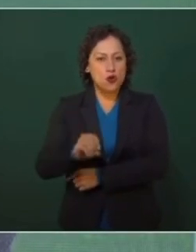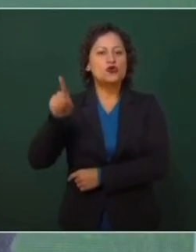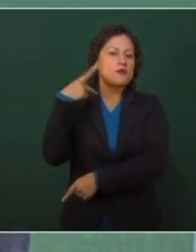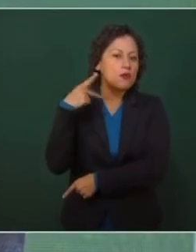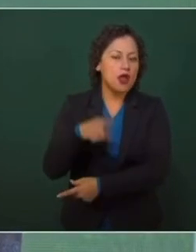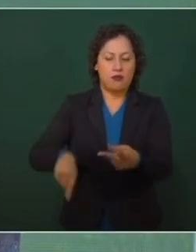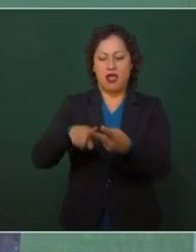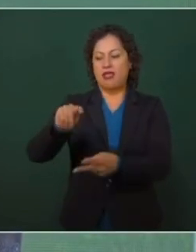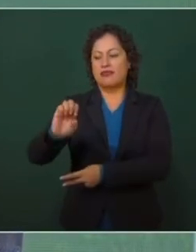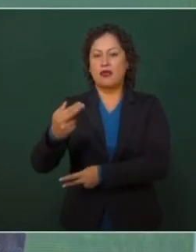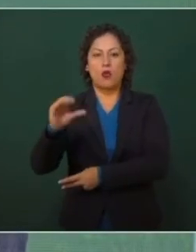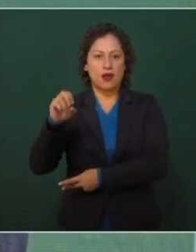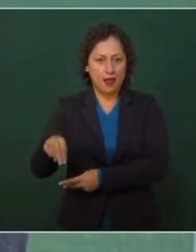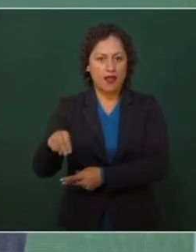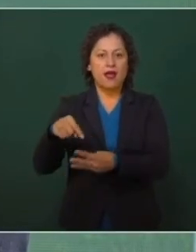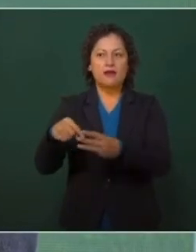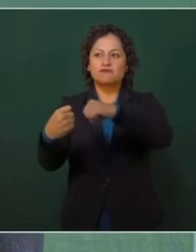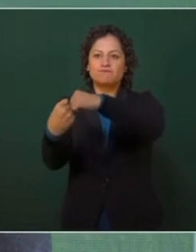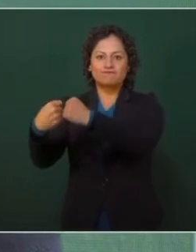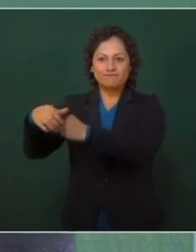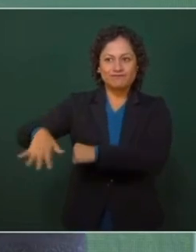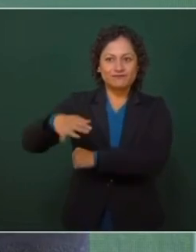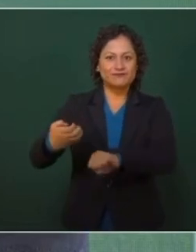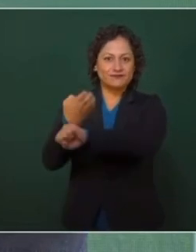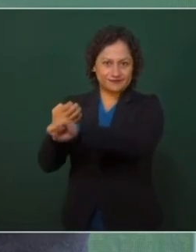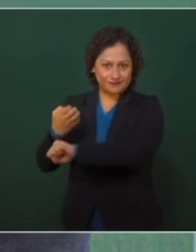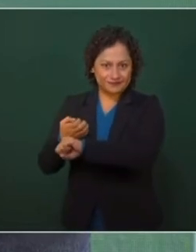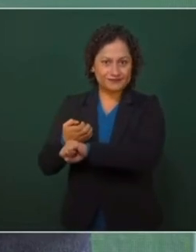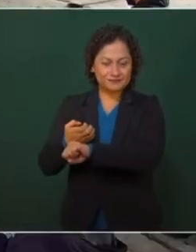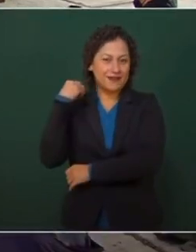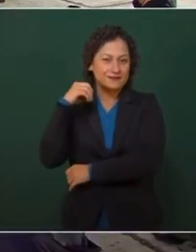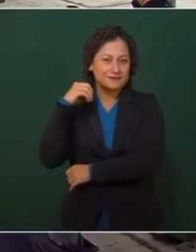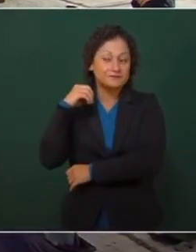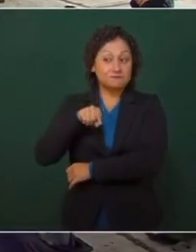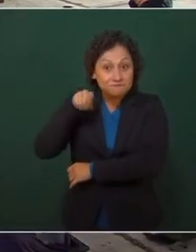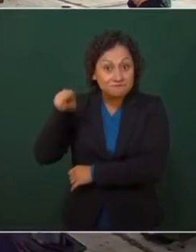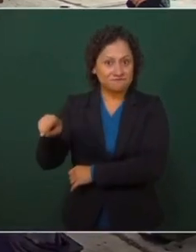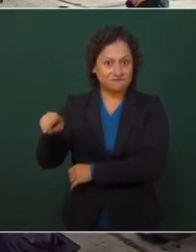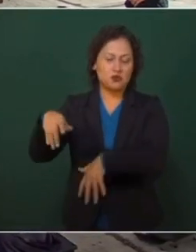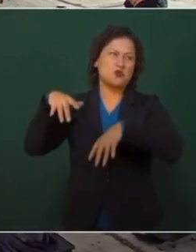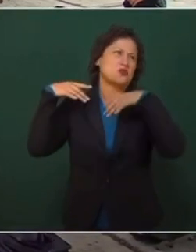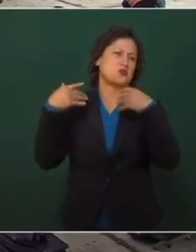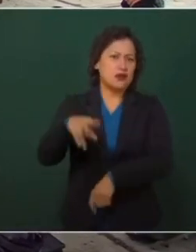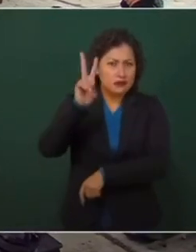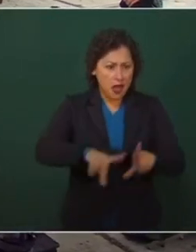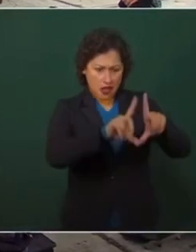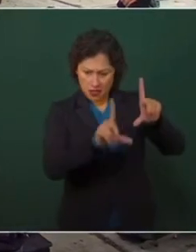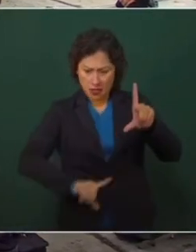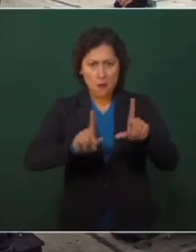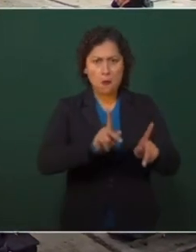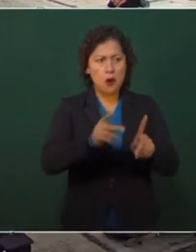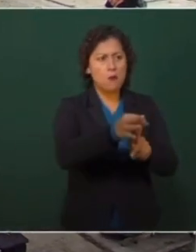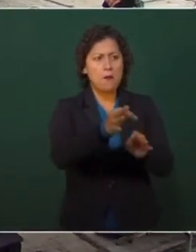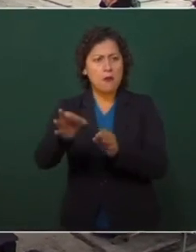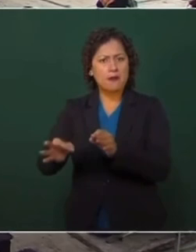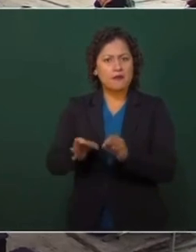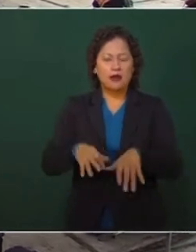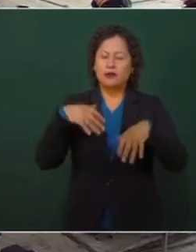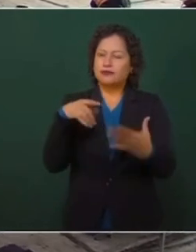Tehuacán, los límites, con Oaxaca. Y hay tanta cultura en nuestros pueblos, tantas cosas.